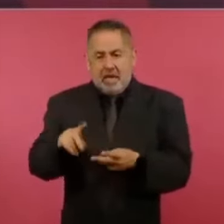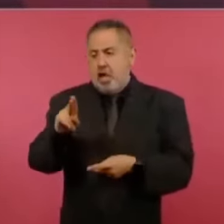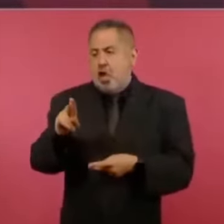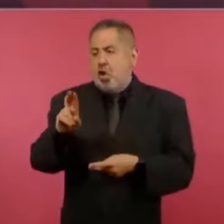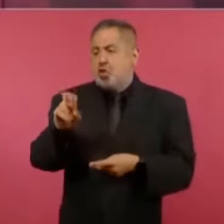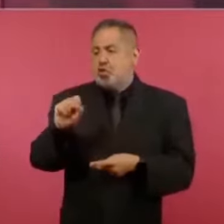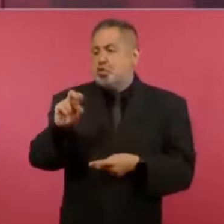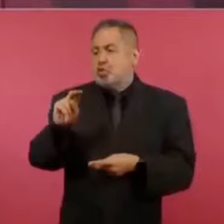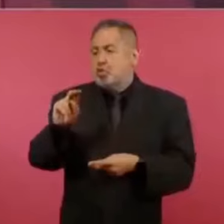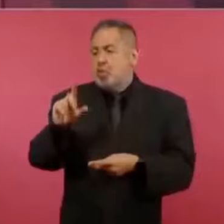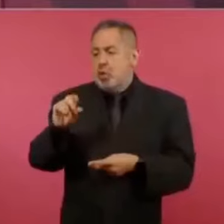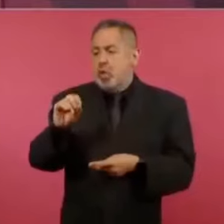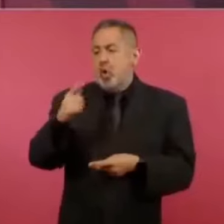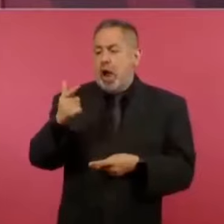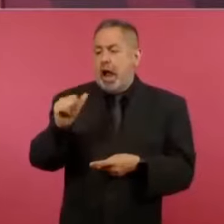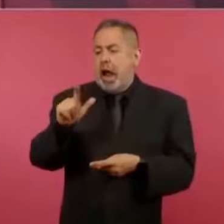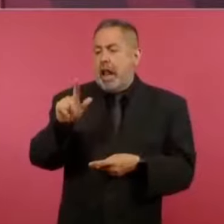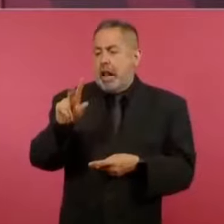Galván,